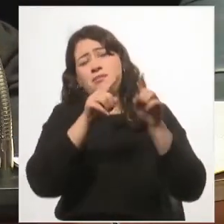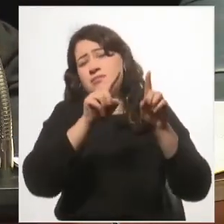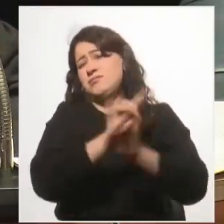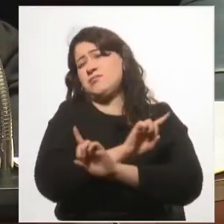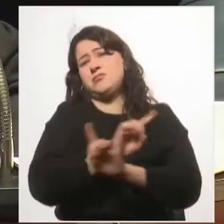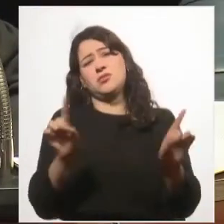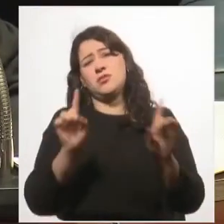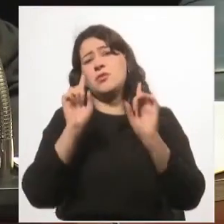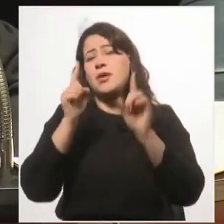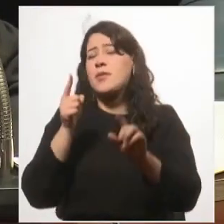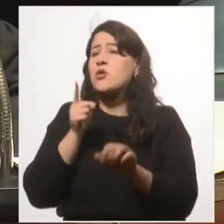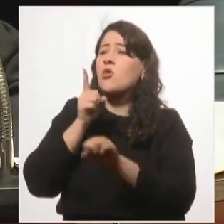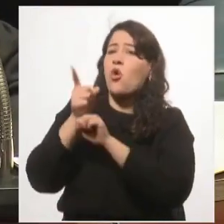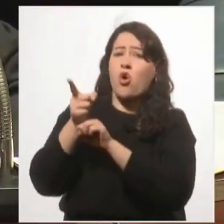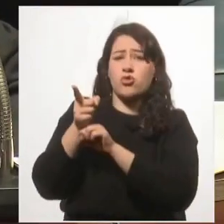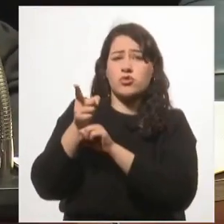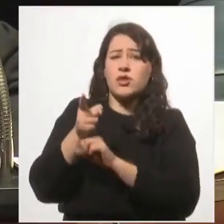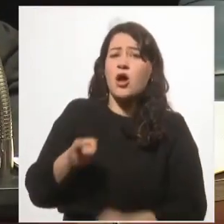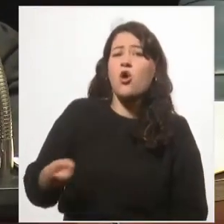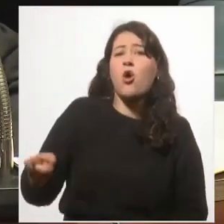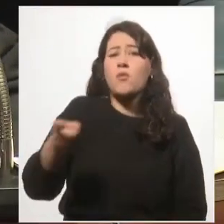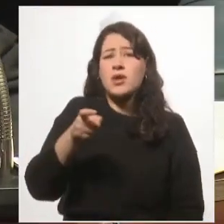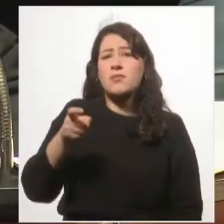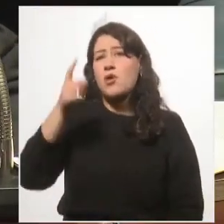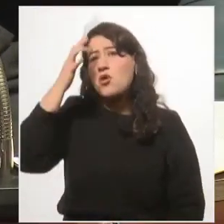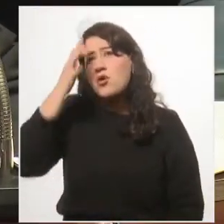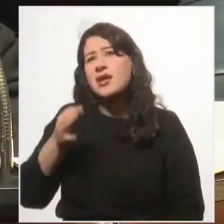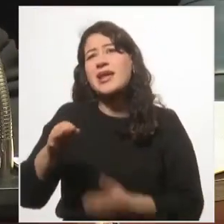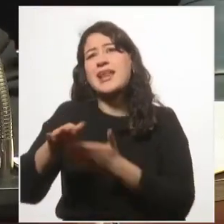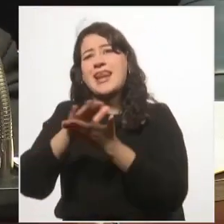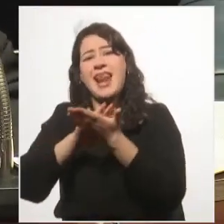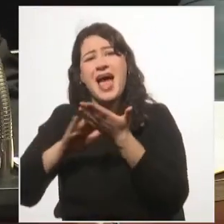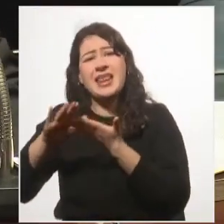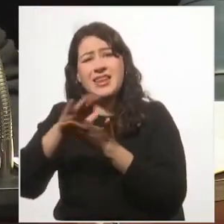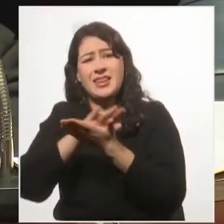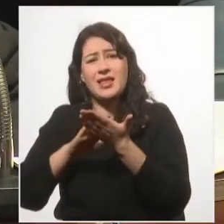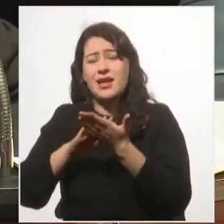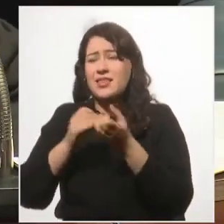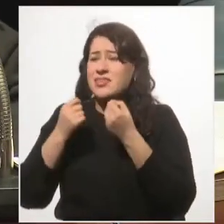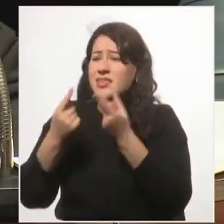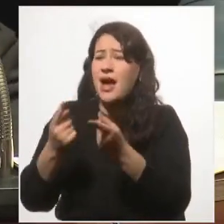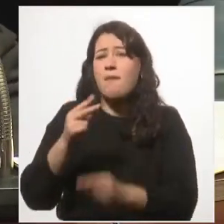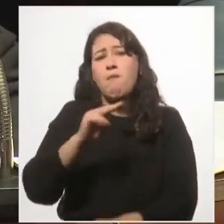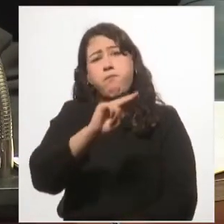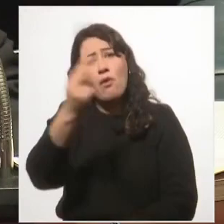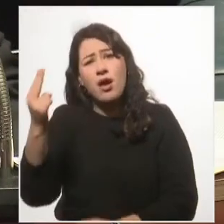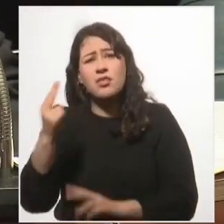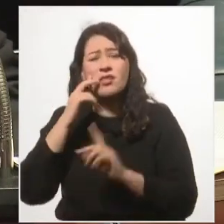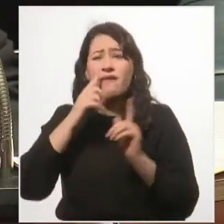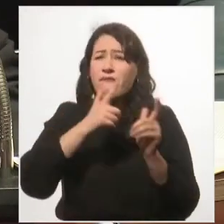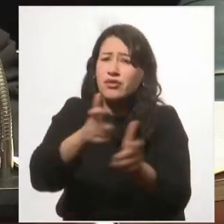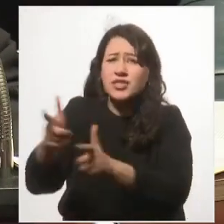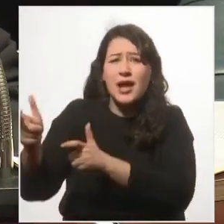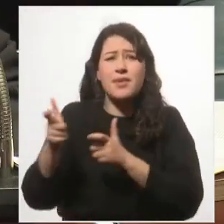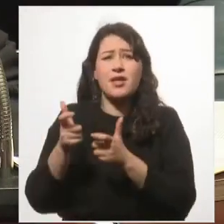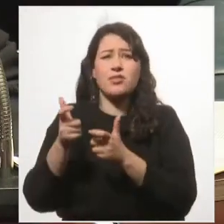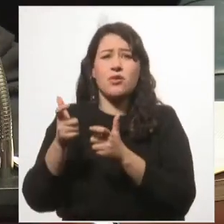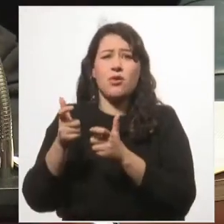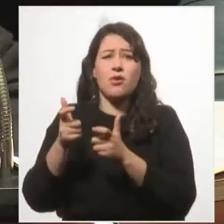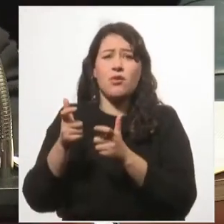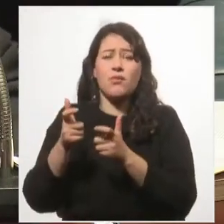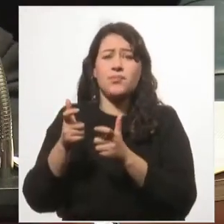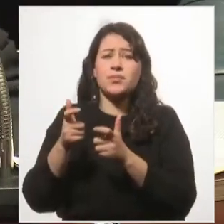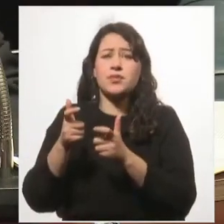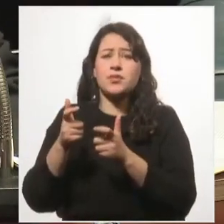rechazo al comunismo ateo que ha sembrado de muerte, de fusilamientos, que